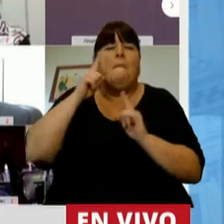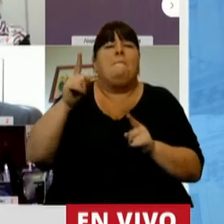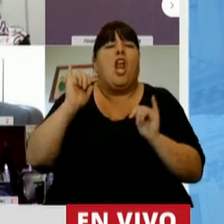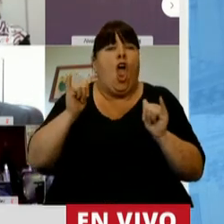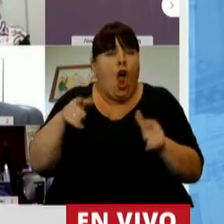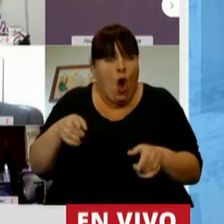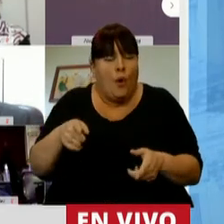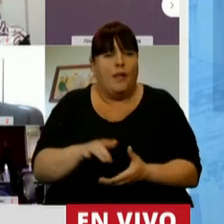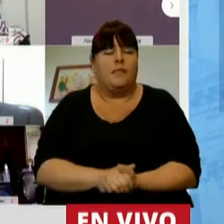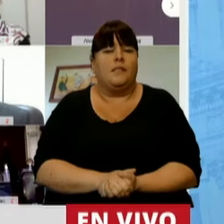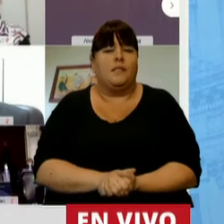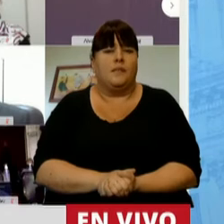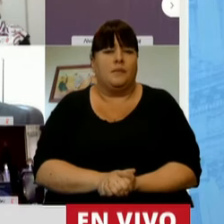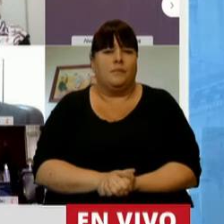jóvenes